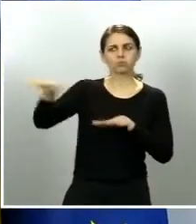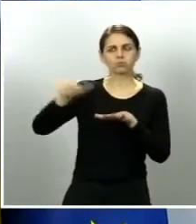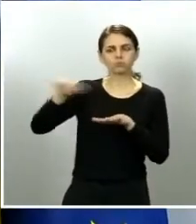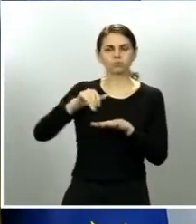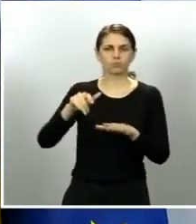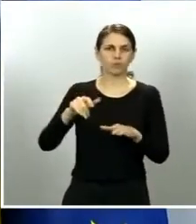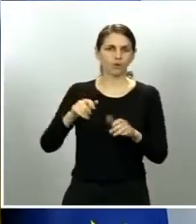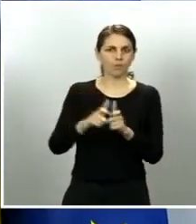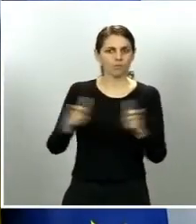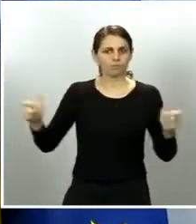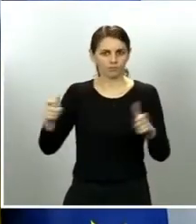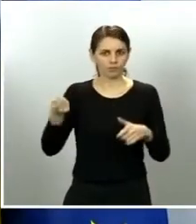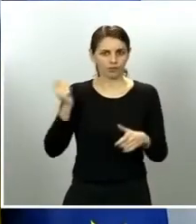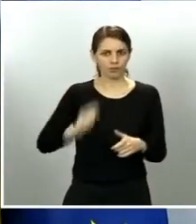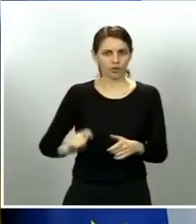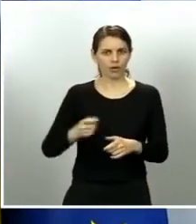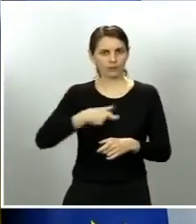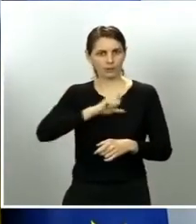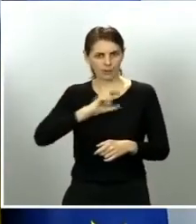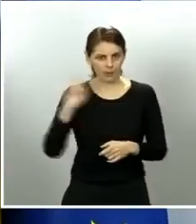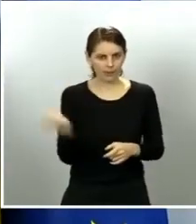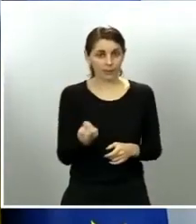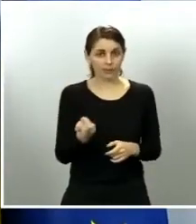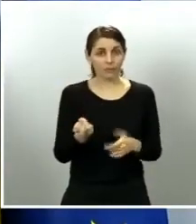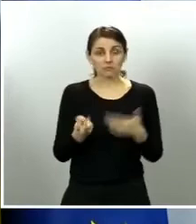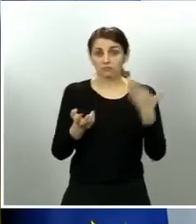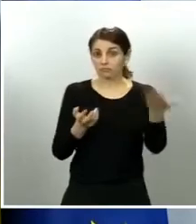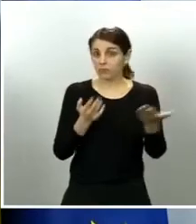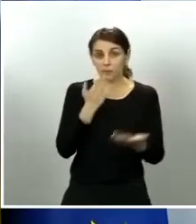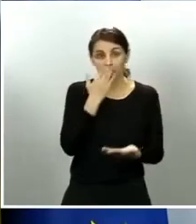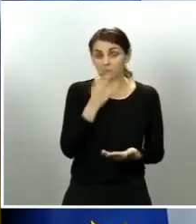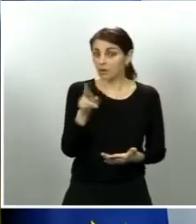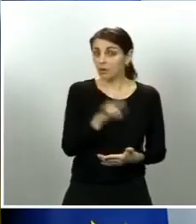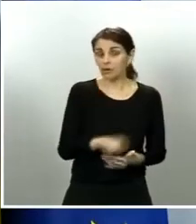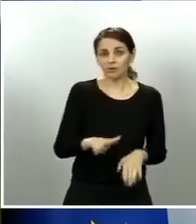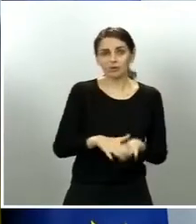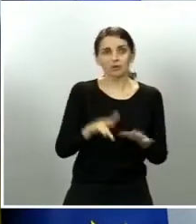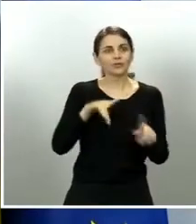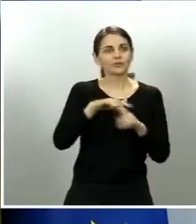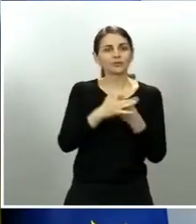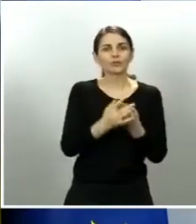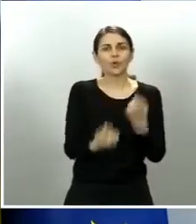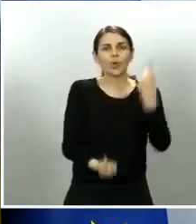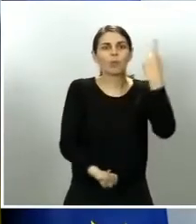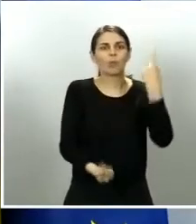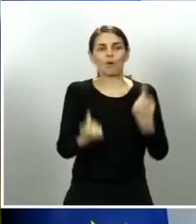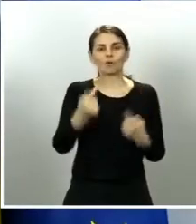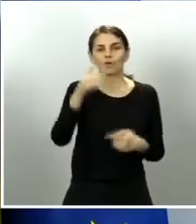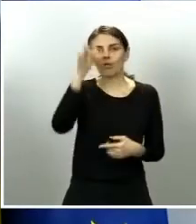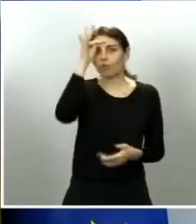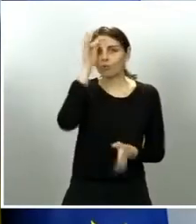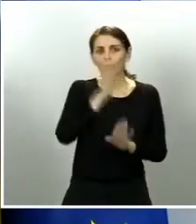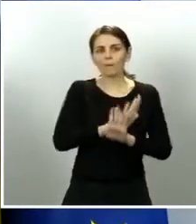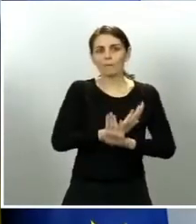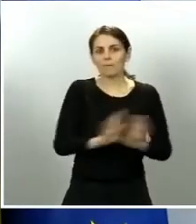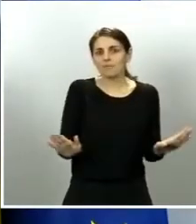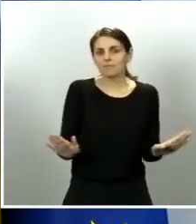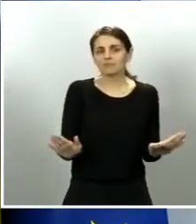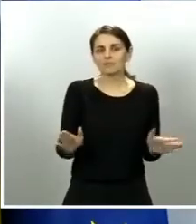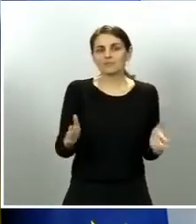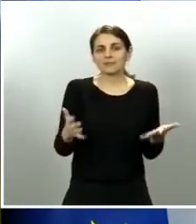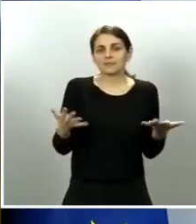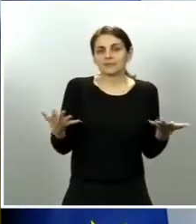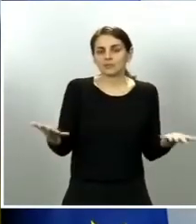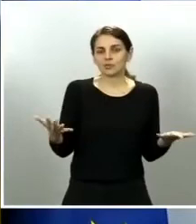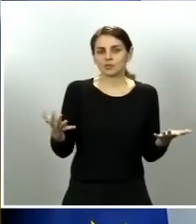vuelvo a decir que son circunstancias o momentos aislados consecuencia quizá de esas siete semanas de